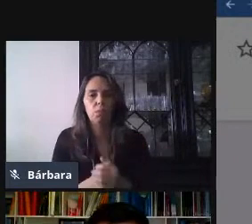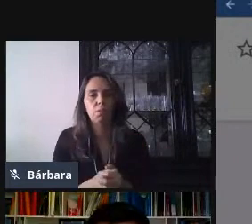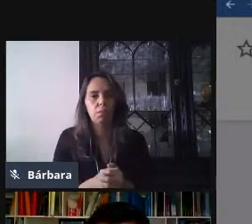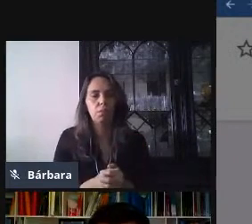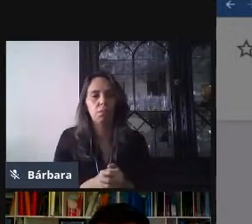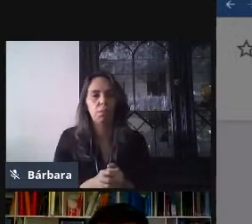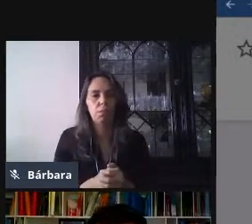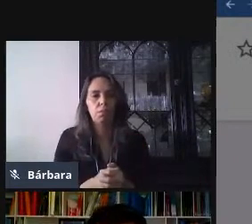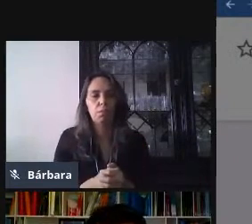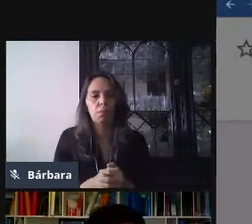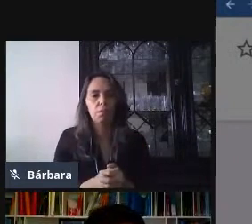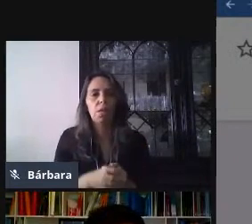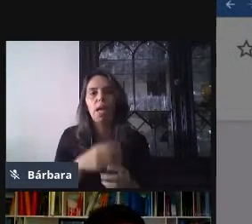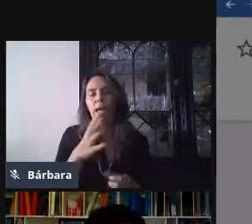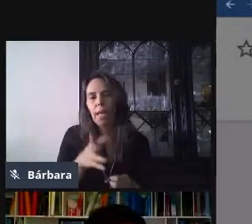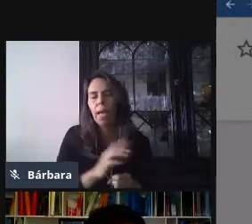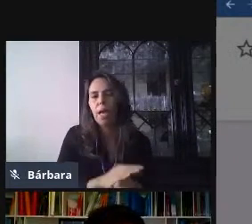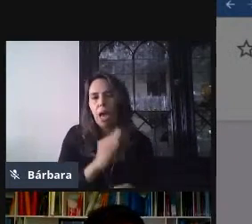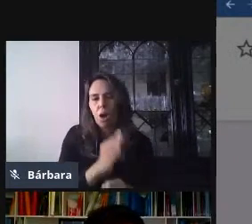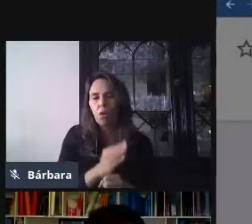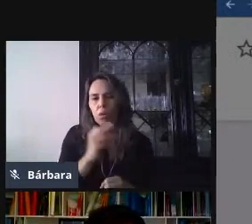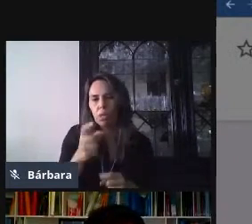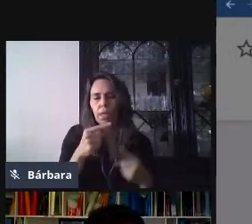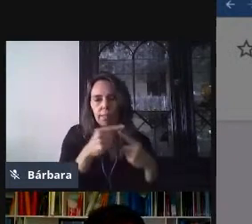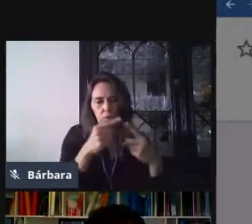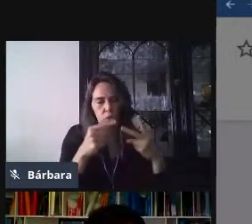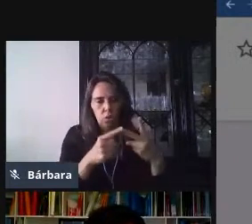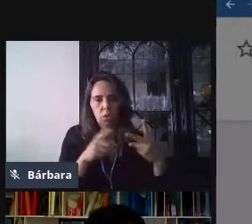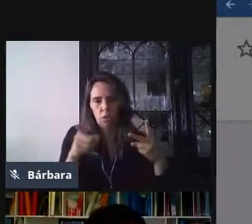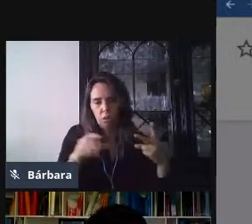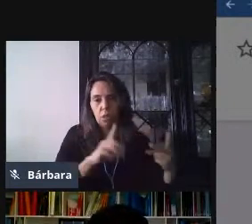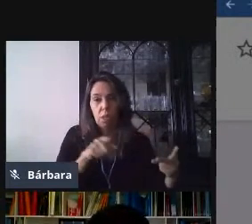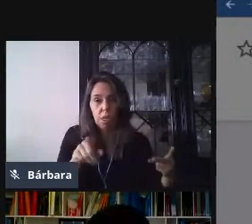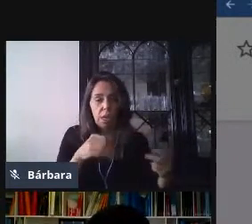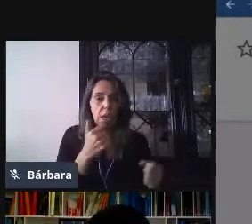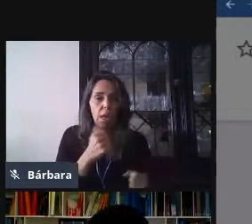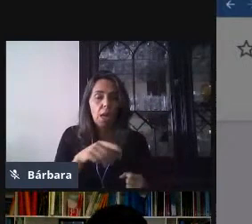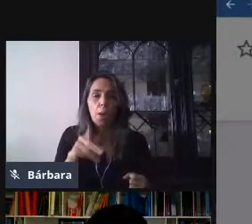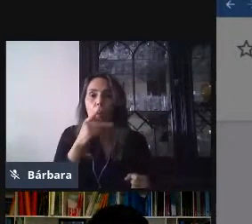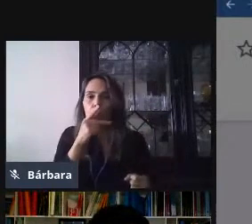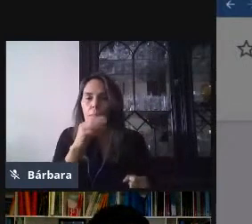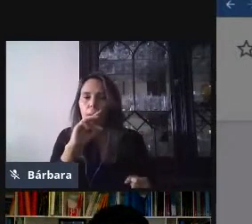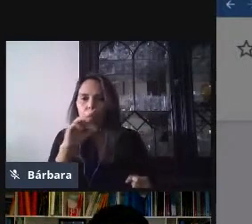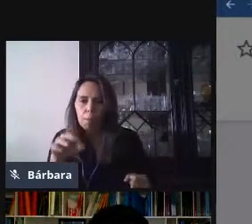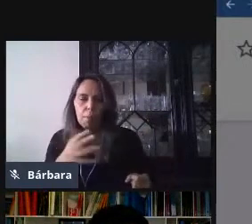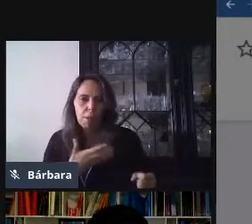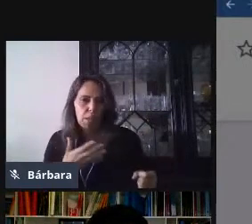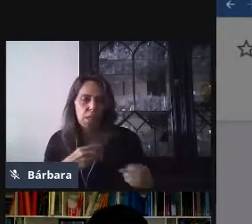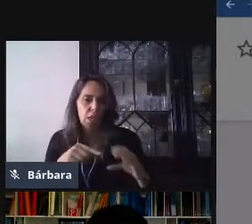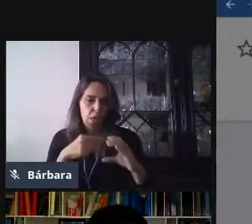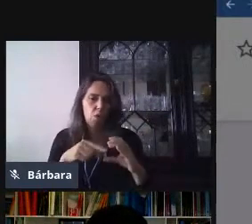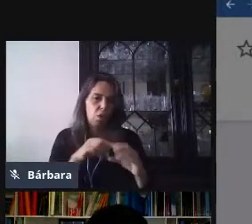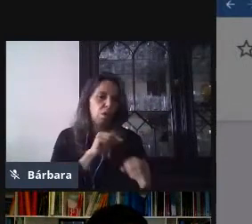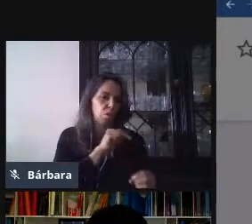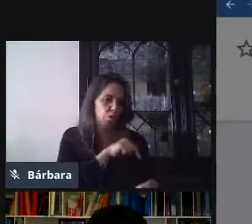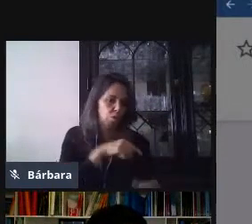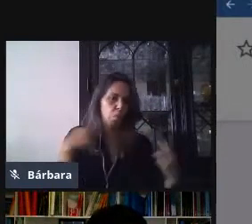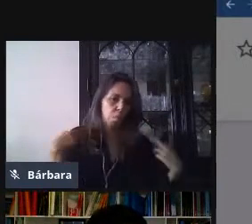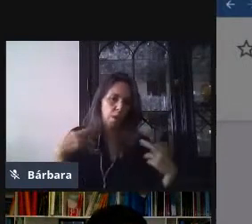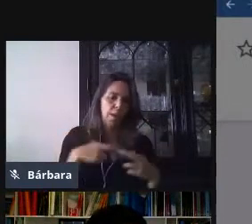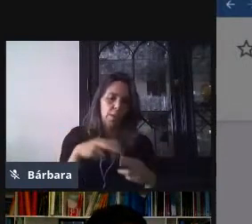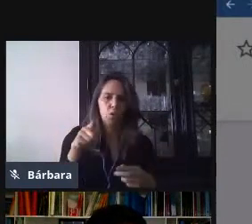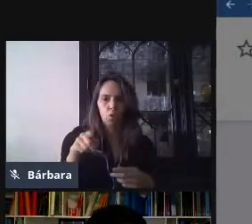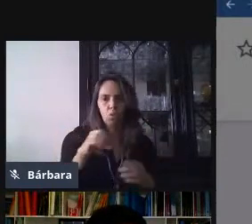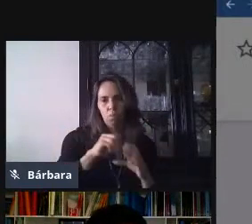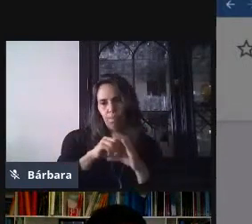comenta Israel, puede haber dos opciones, ¿no? Si ustedes ya tienen un correo electrónico del papá, de la mamá, del tutor, pueden enviarlo por ahí. O yo creo que